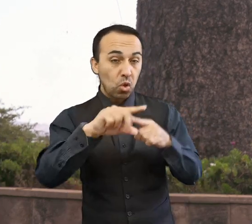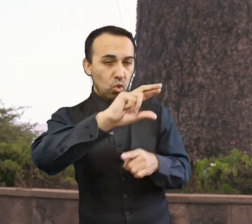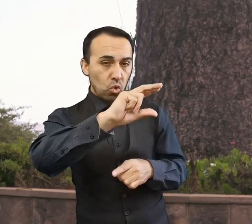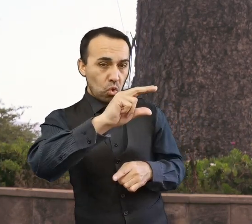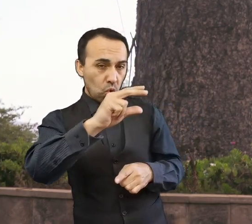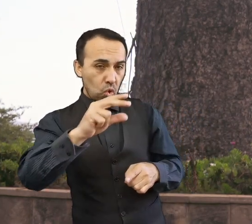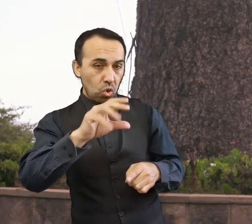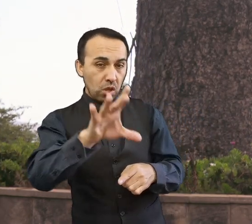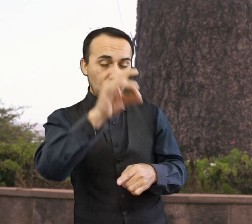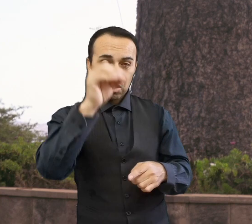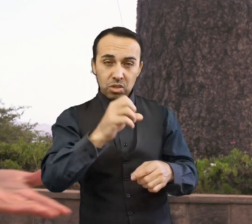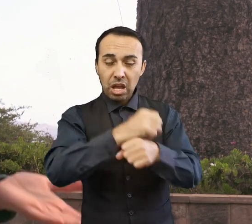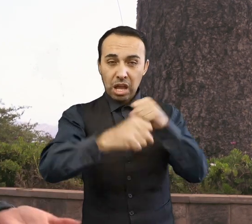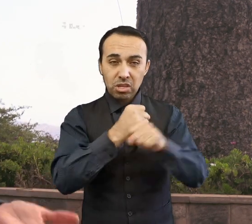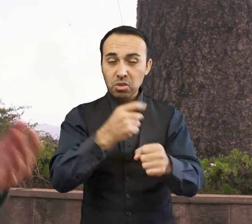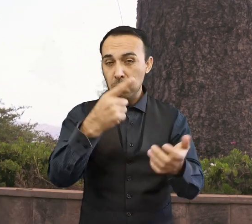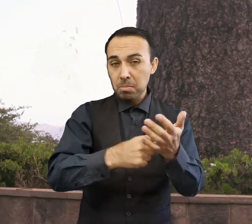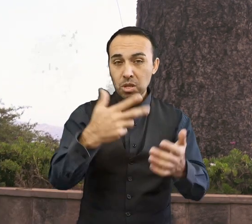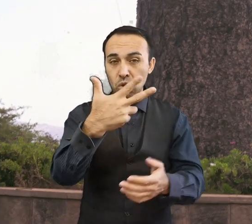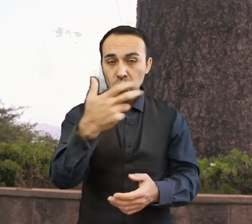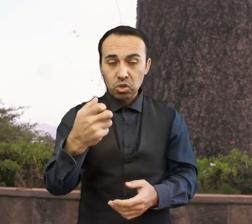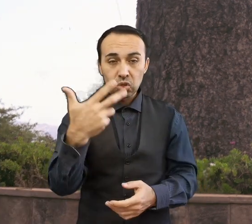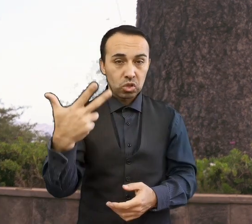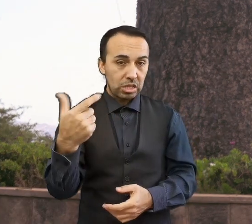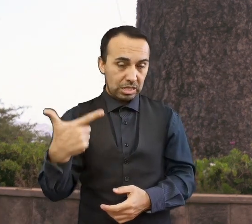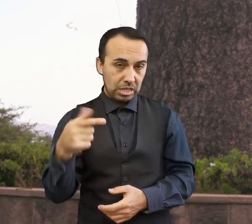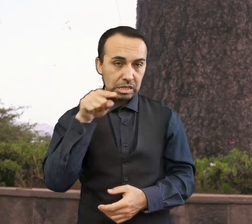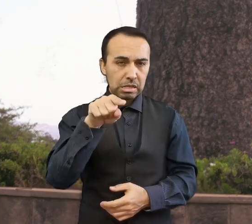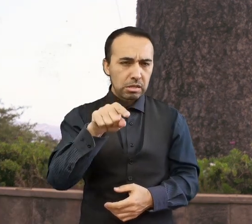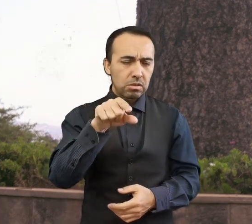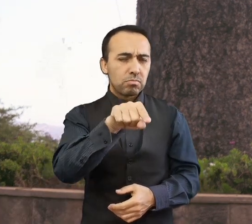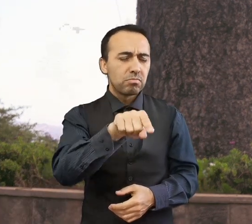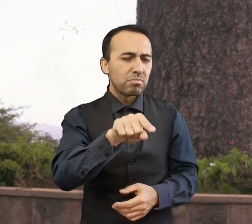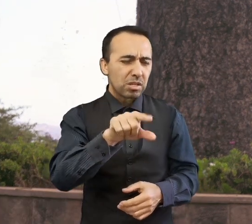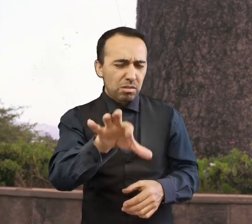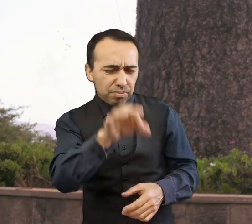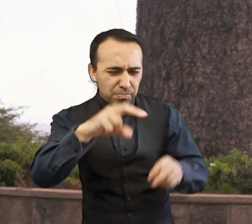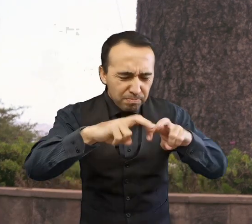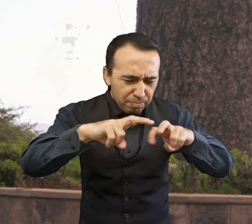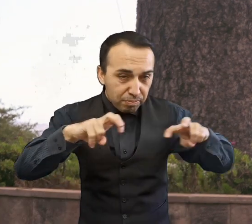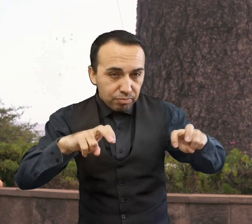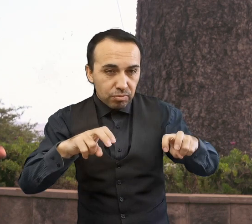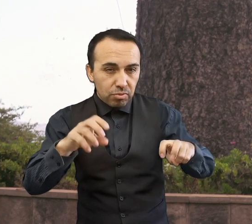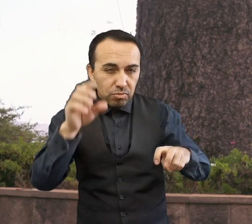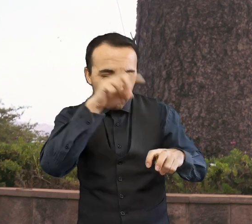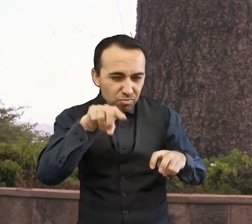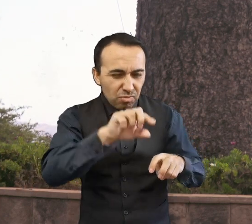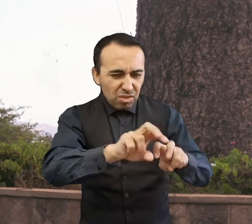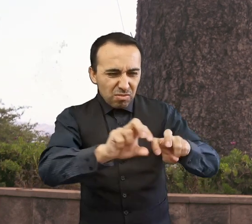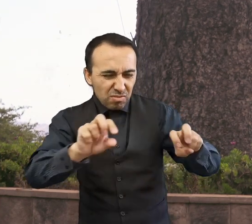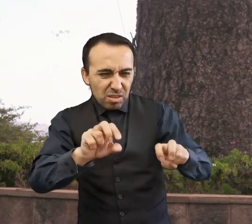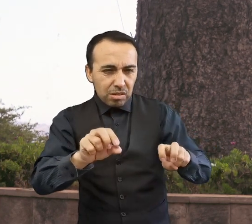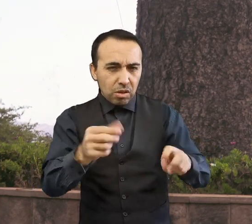nombrado de esta forma en honor a Alan Voss, de EPL, quien modela la formación del sistema solar, lugar en que los asteroides